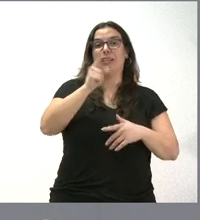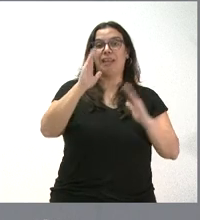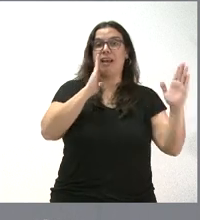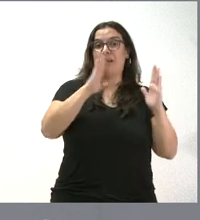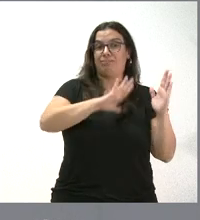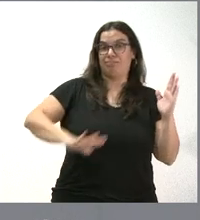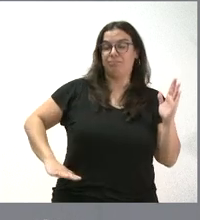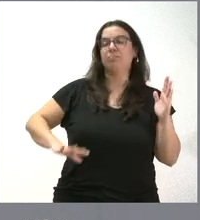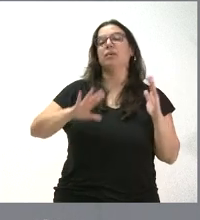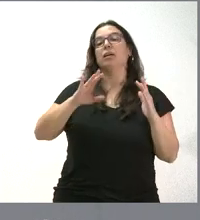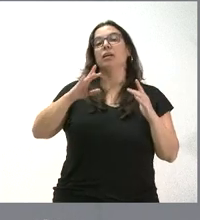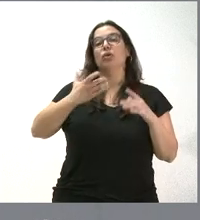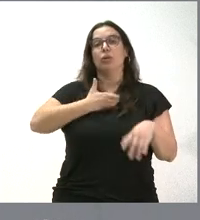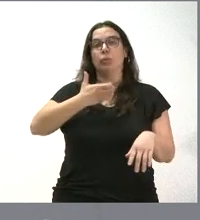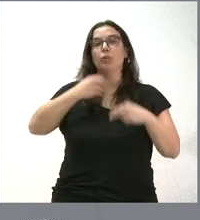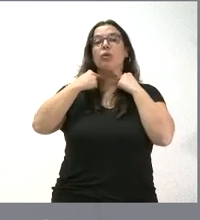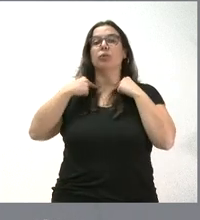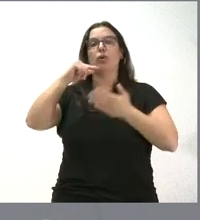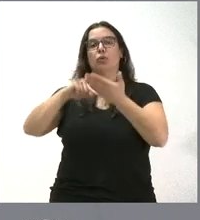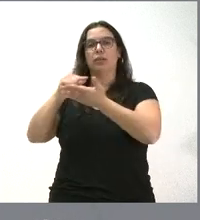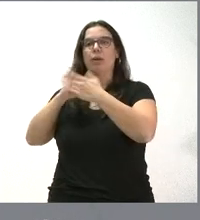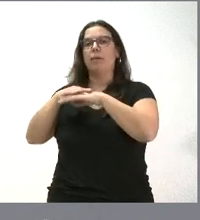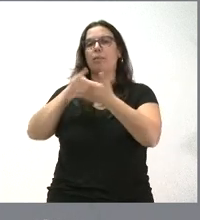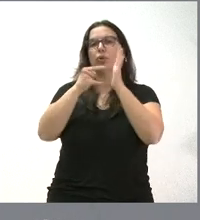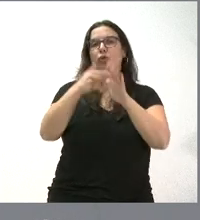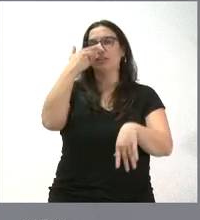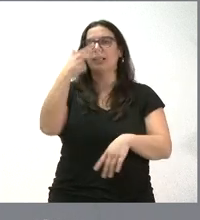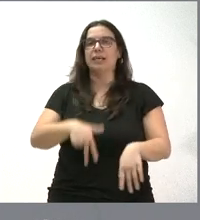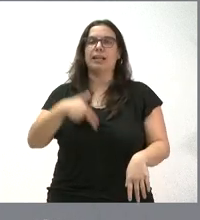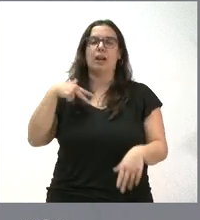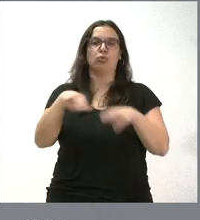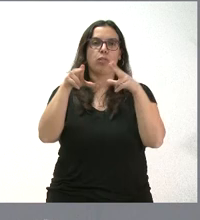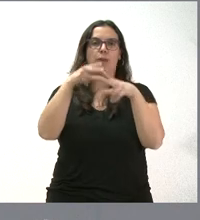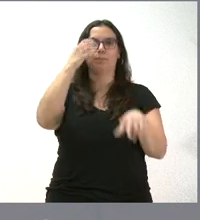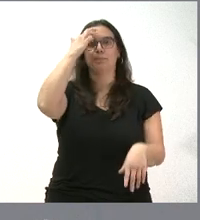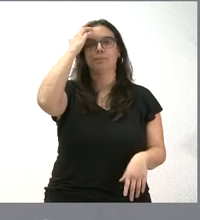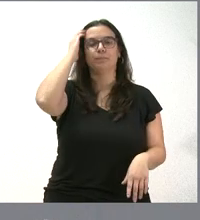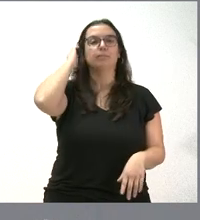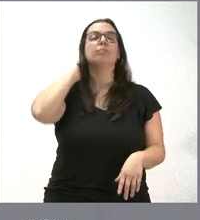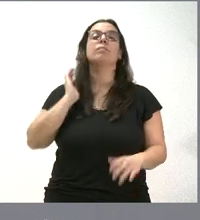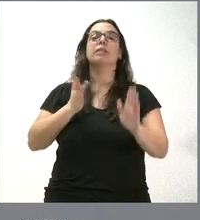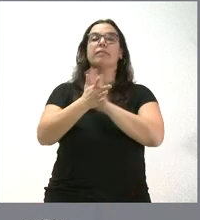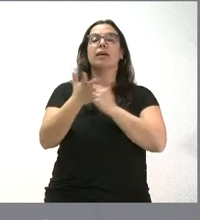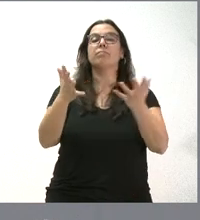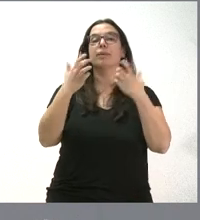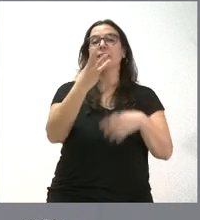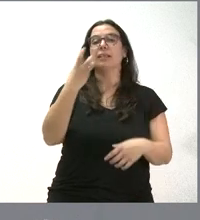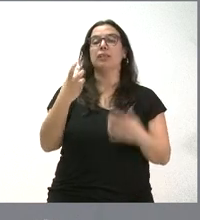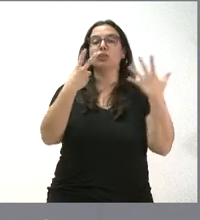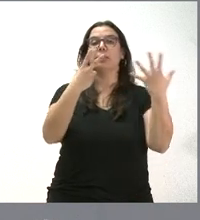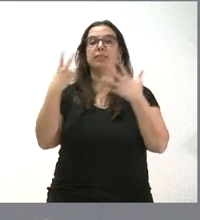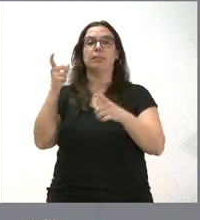contratarán por las corporaciones locales para la ejecución de proyectos de interés general y social. Como les digo, se van a beneficiar 377